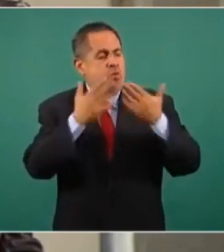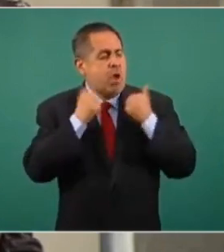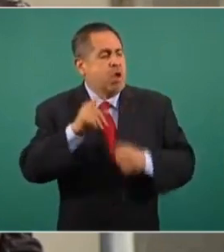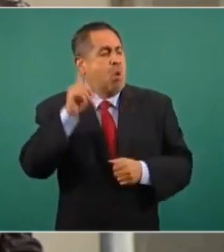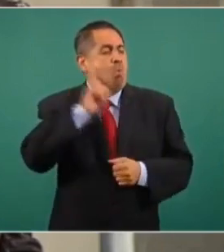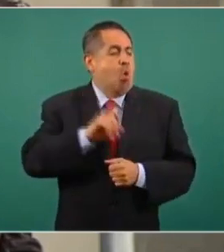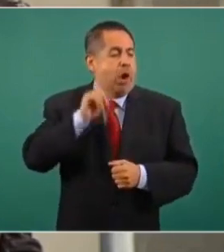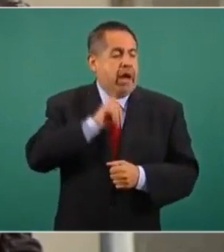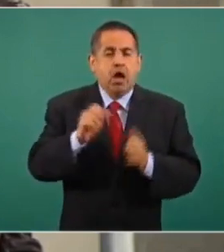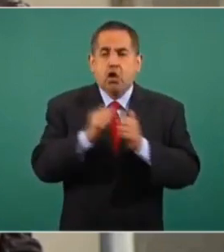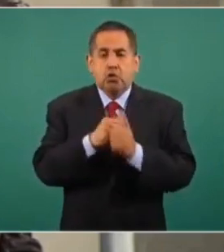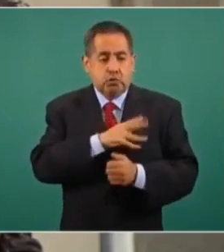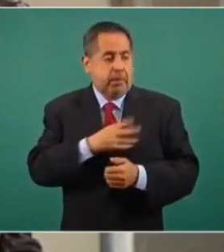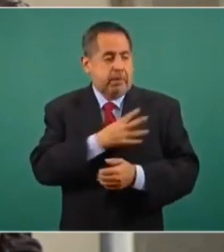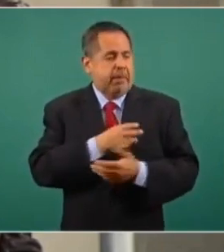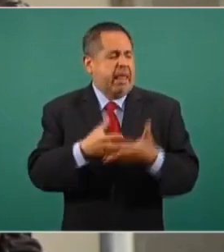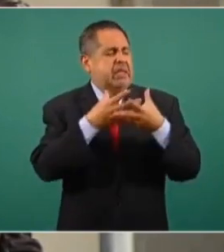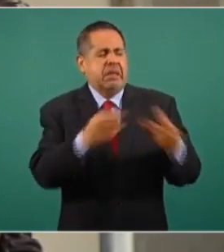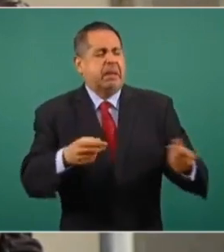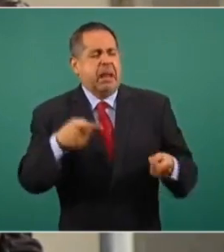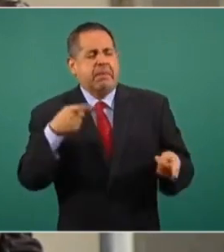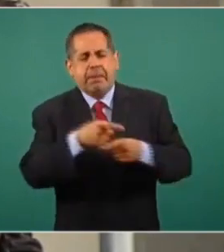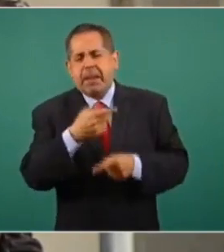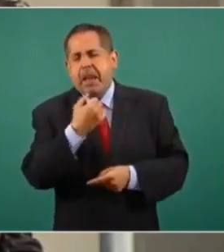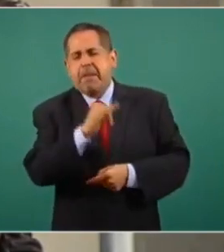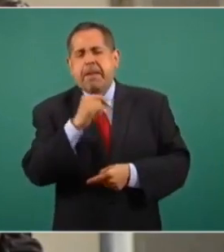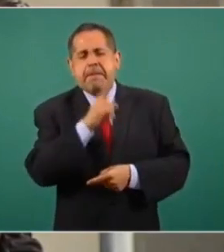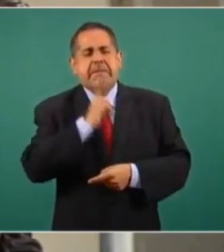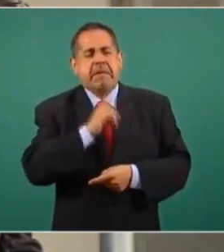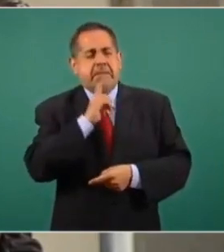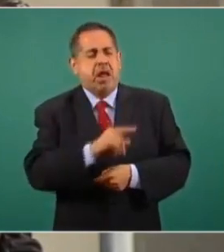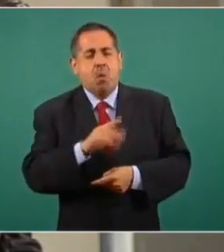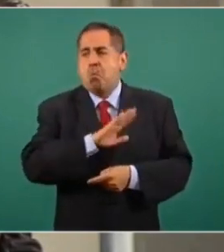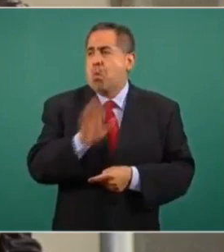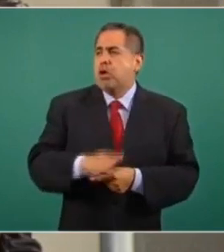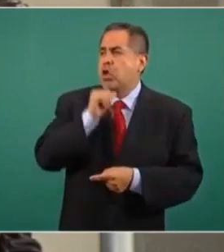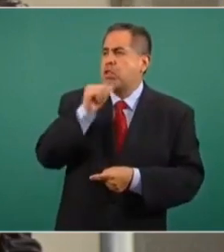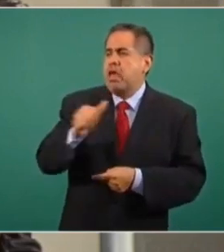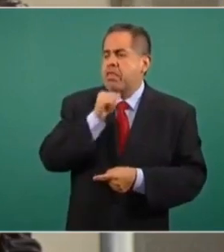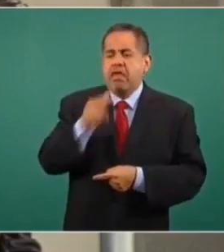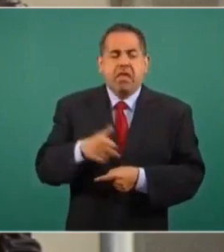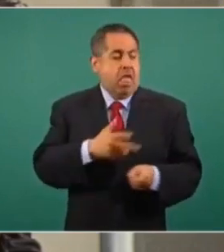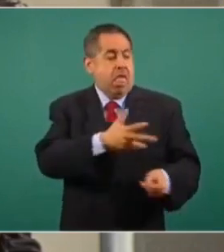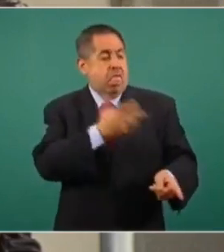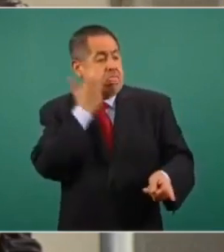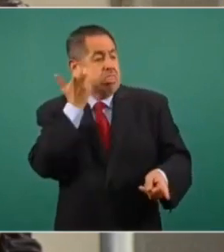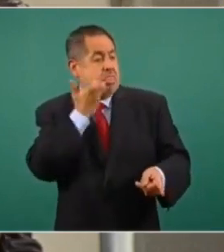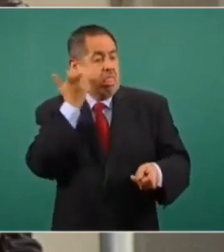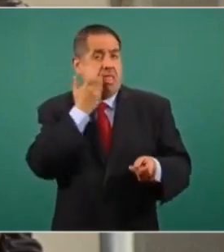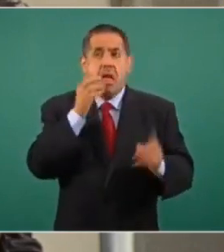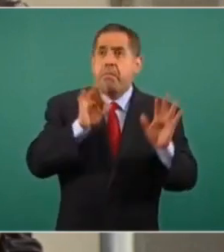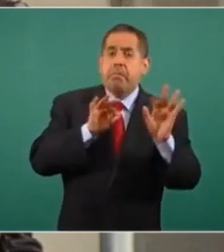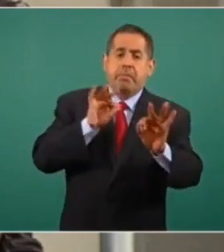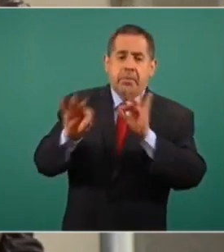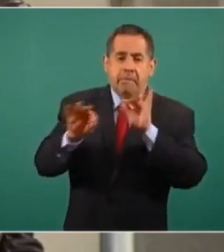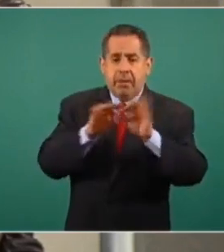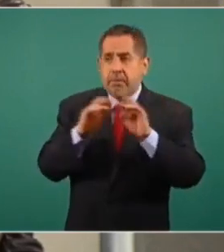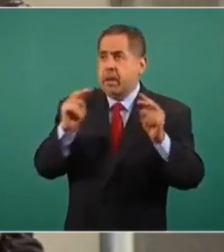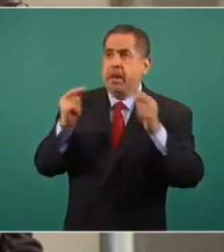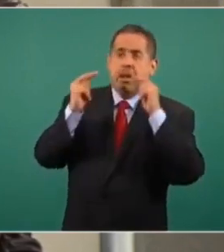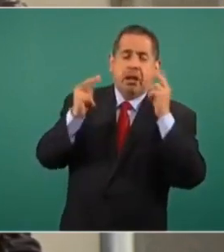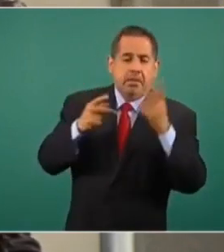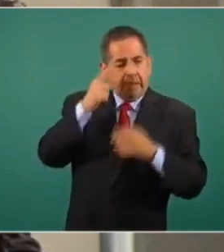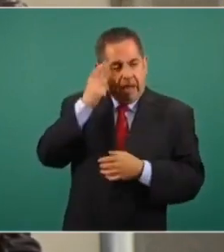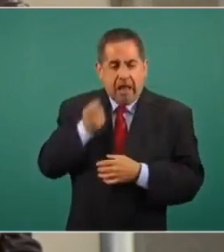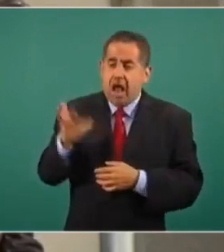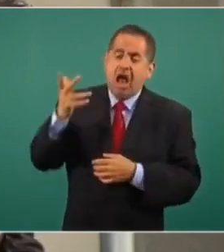pequeñita desaparecida y que no había muertos, que todo era una provocación porque estaban queriendo criminalizar,